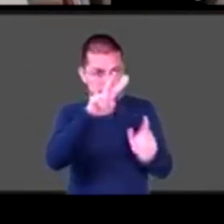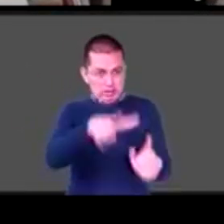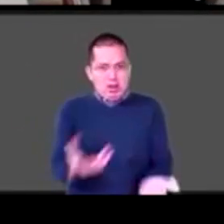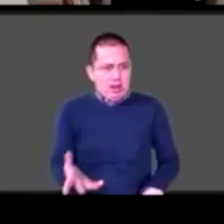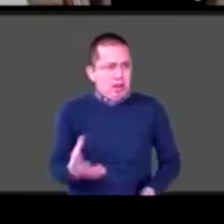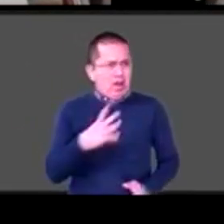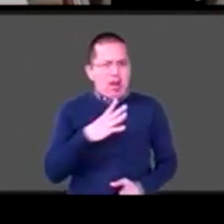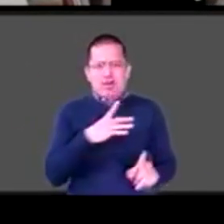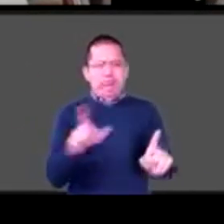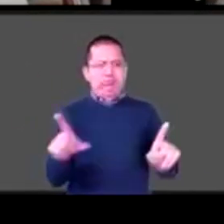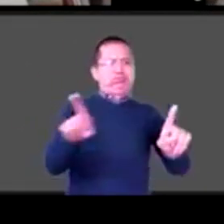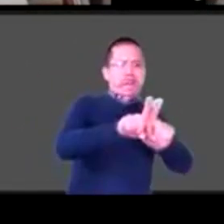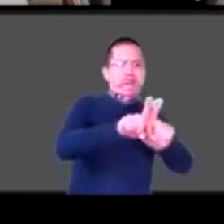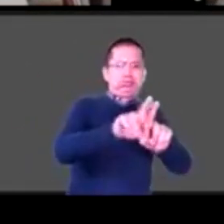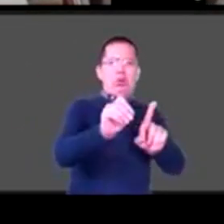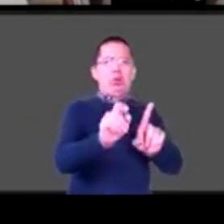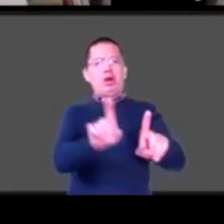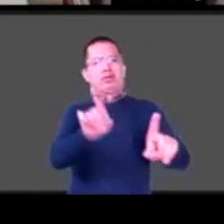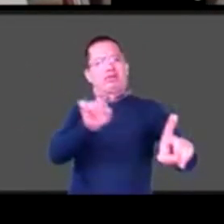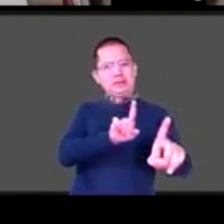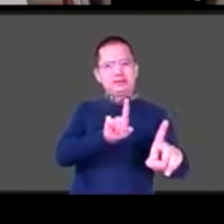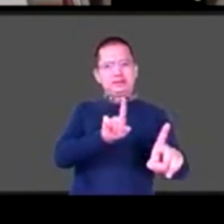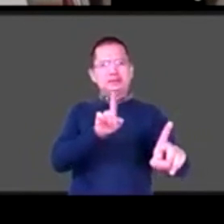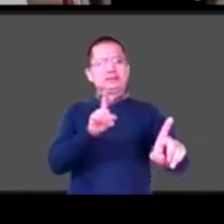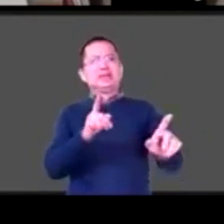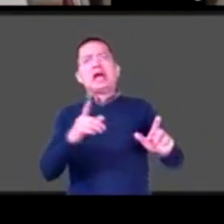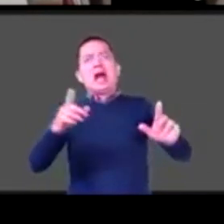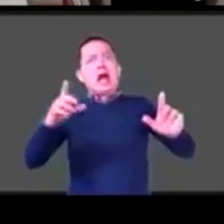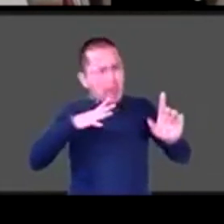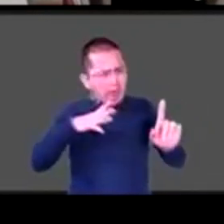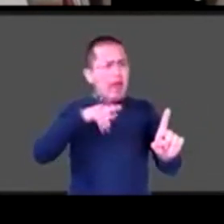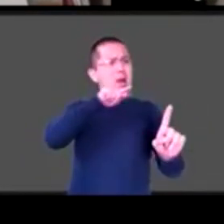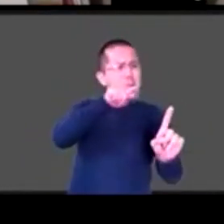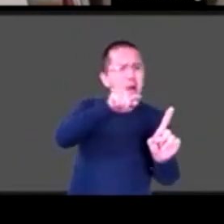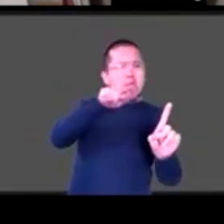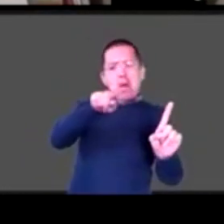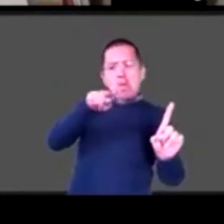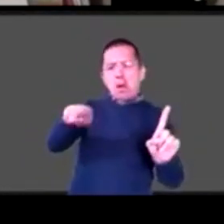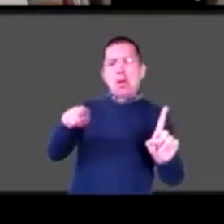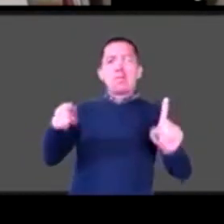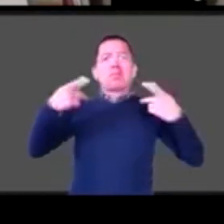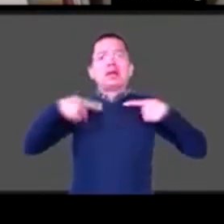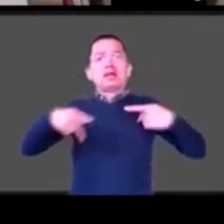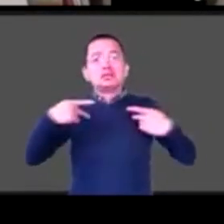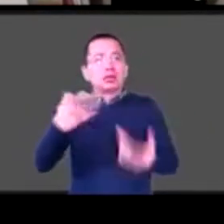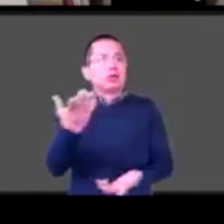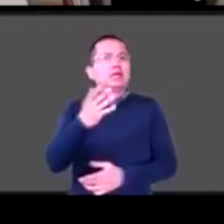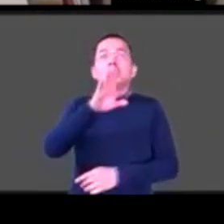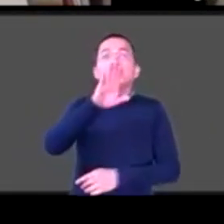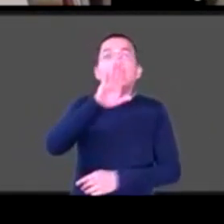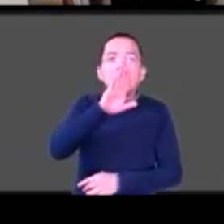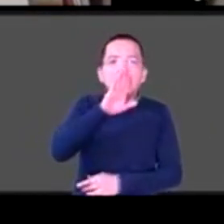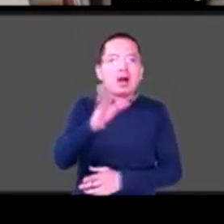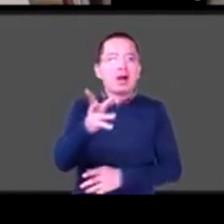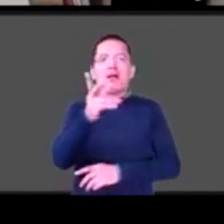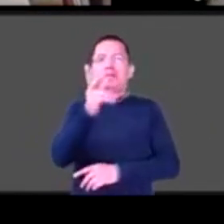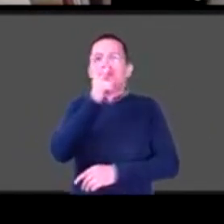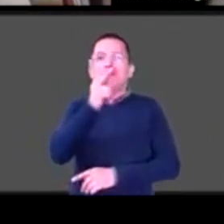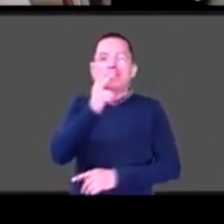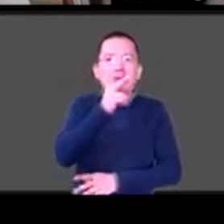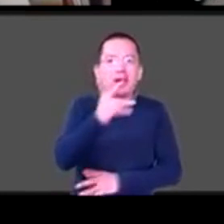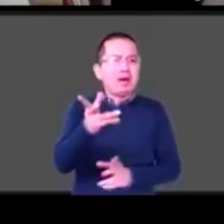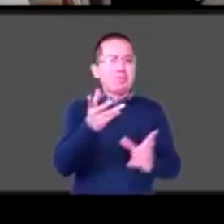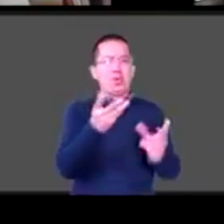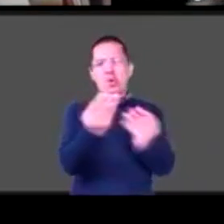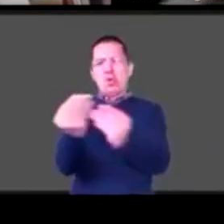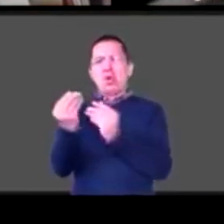junto, delante, y malabareando mil cosas, hay un montón de mamás, hay un montón de papás, y hay una